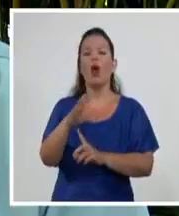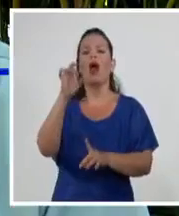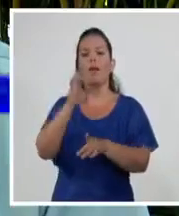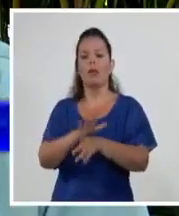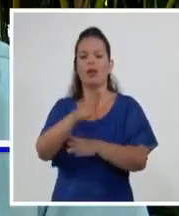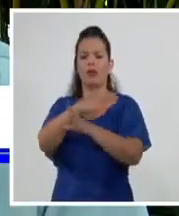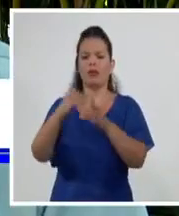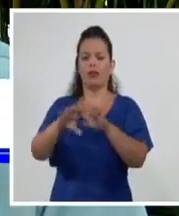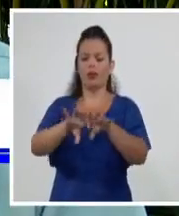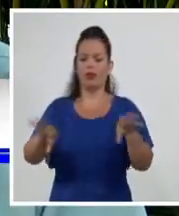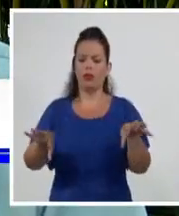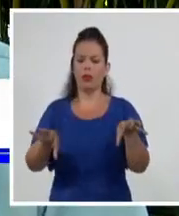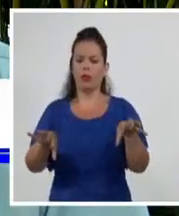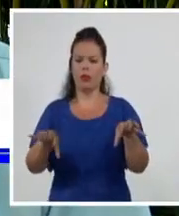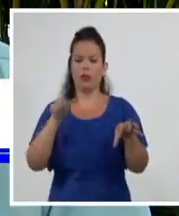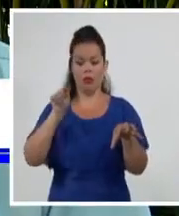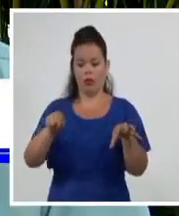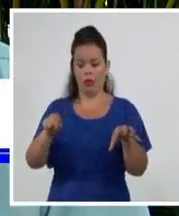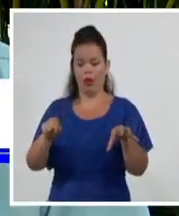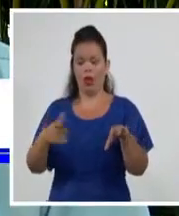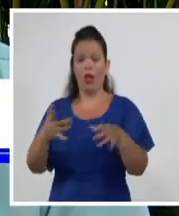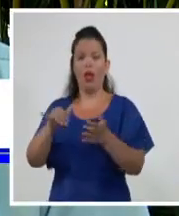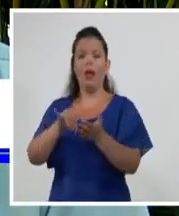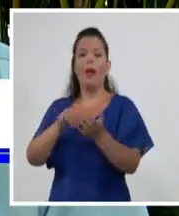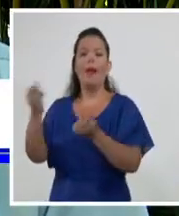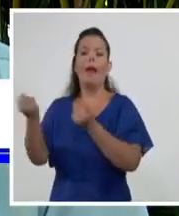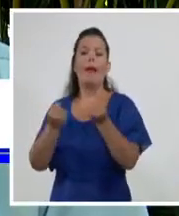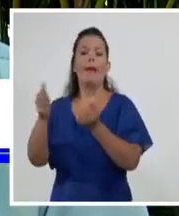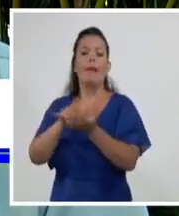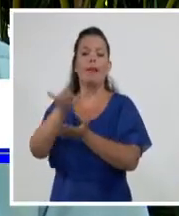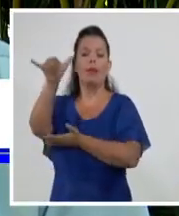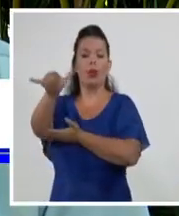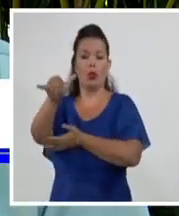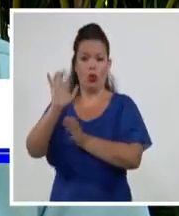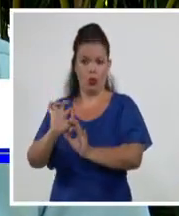pilotos y técnicos que se graduaron en China